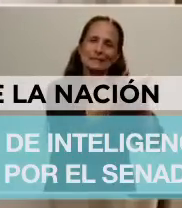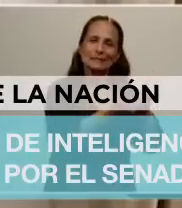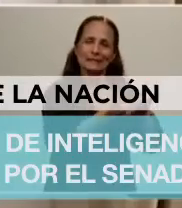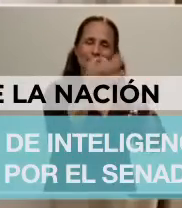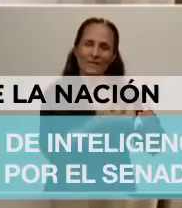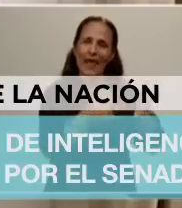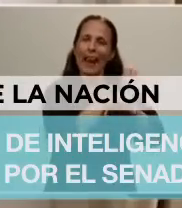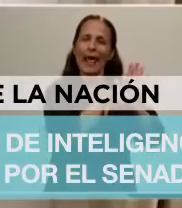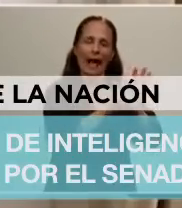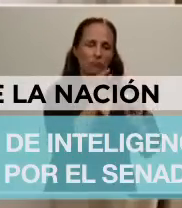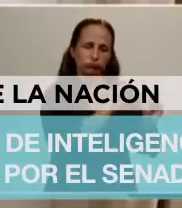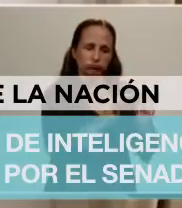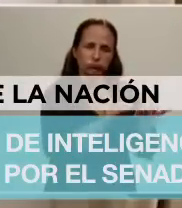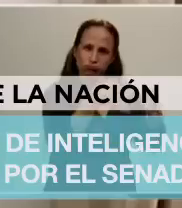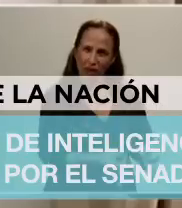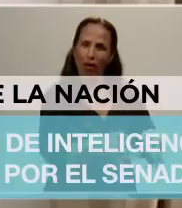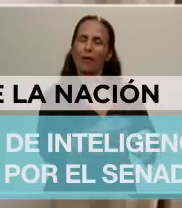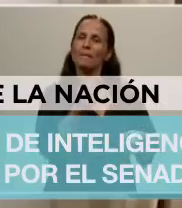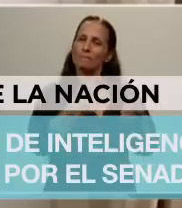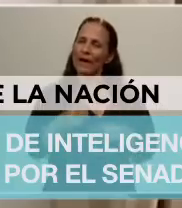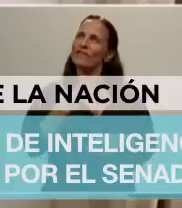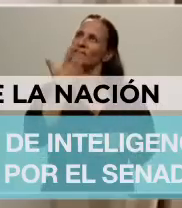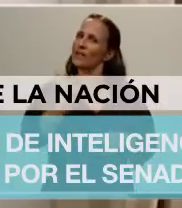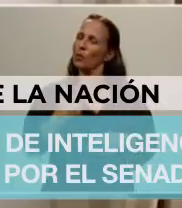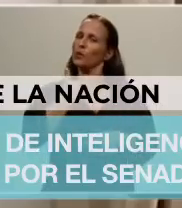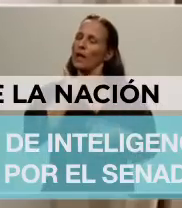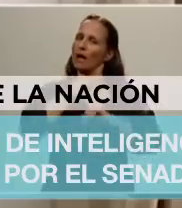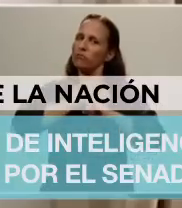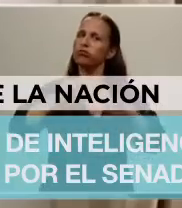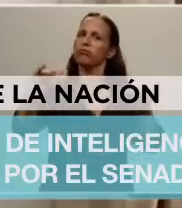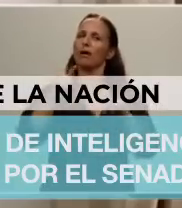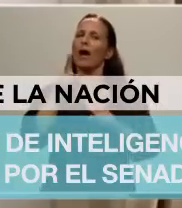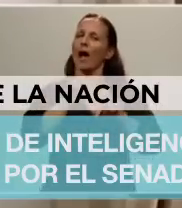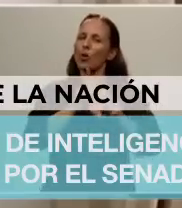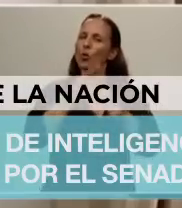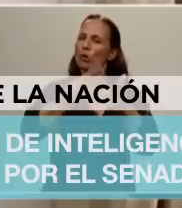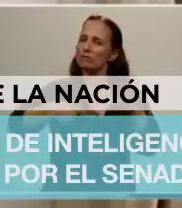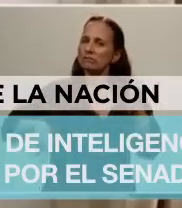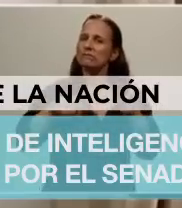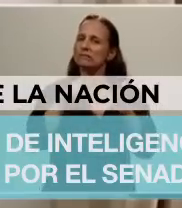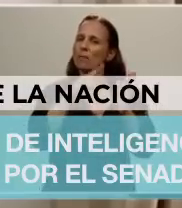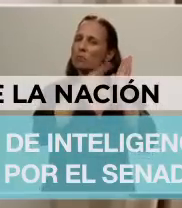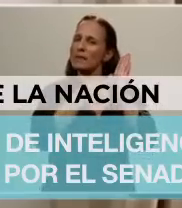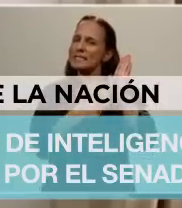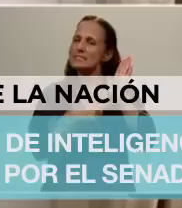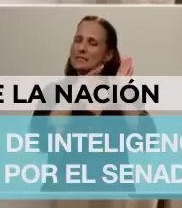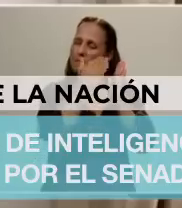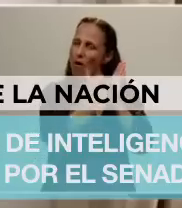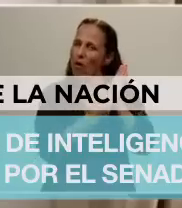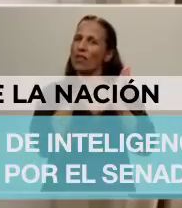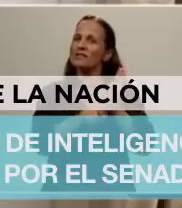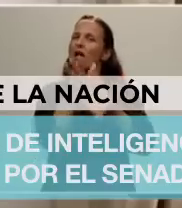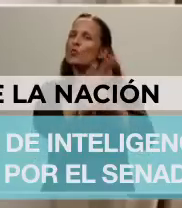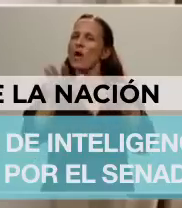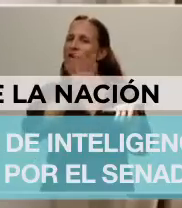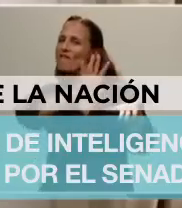legalmente esta nueva norma, pero me gustaría compartir con ustedes algunos de los principios rectores de este nuevo sistema de